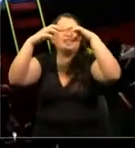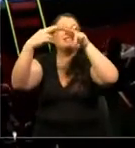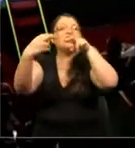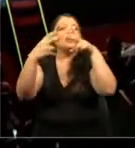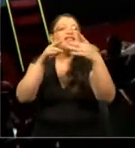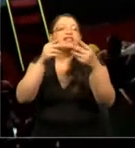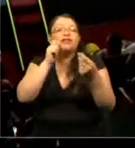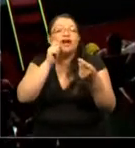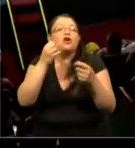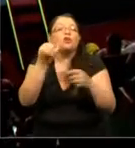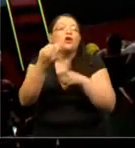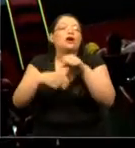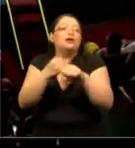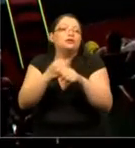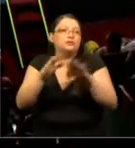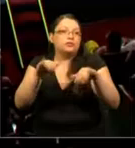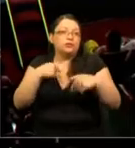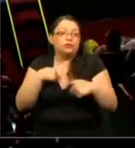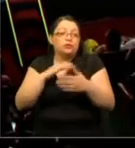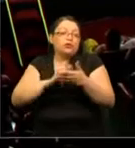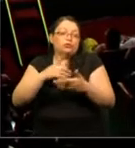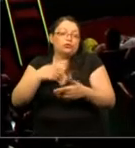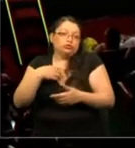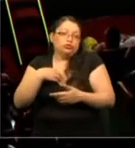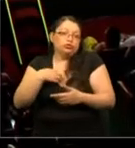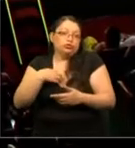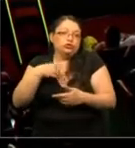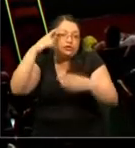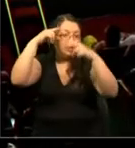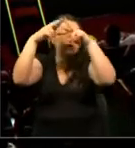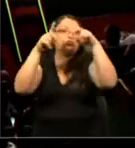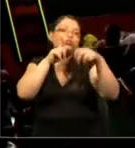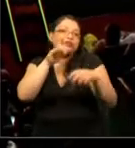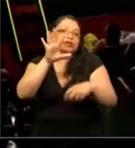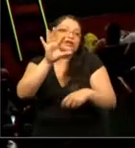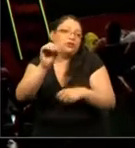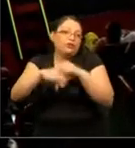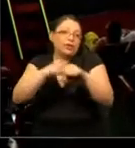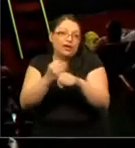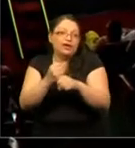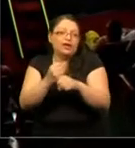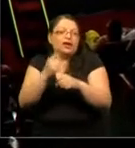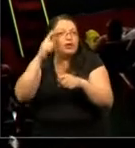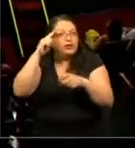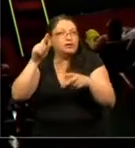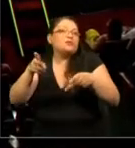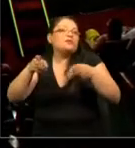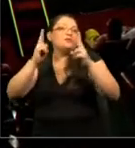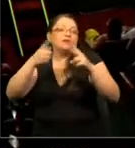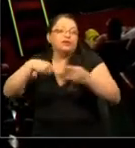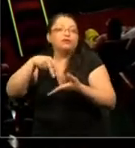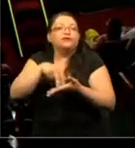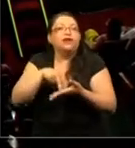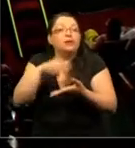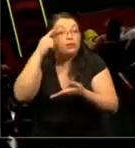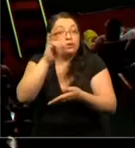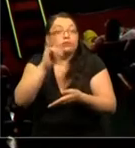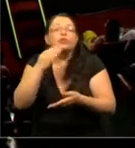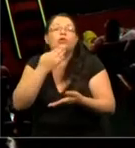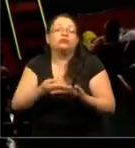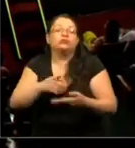edad. En mi caso, mis neuronas tienen 50 años, me han permitido llegar hasta acá y preparar esta charla, pero a medida que yo envejezca,